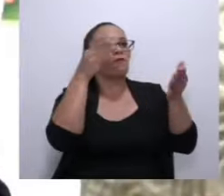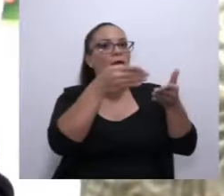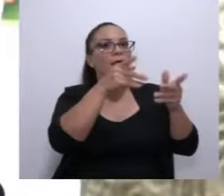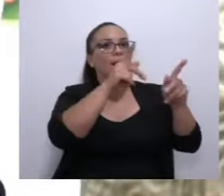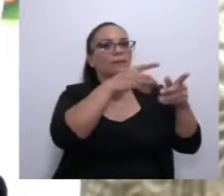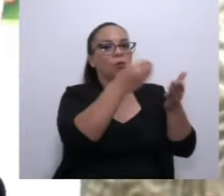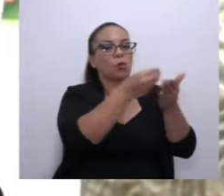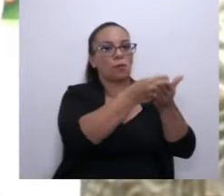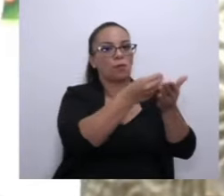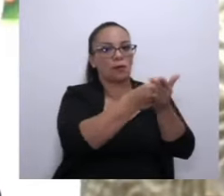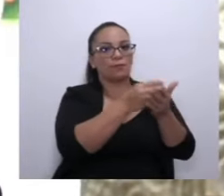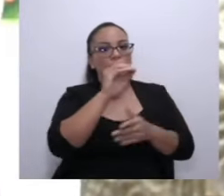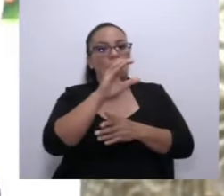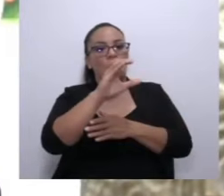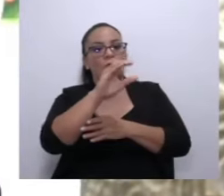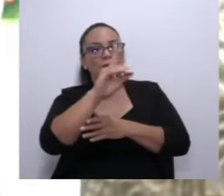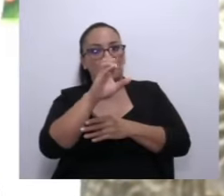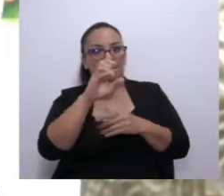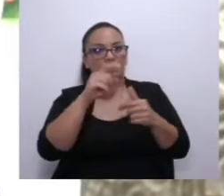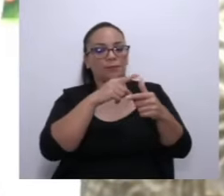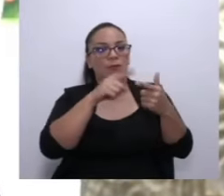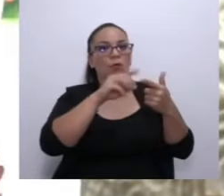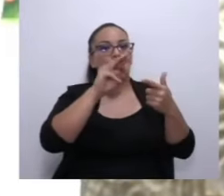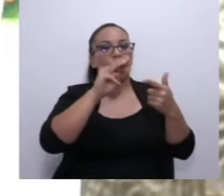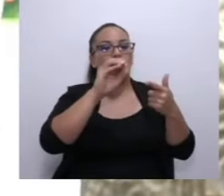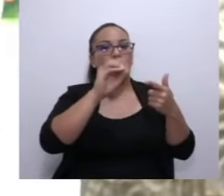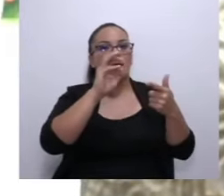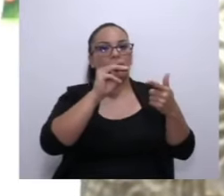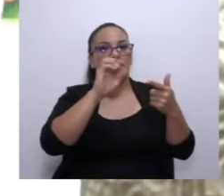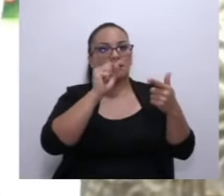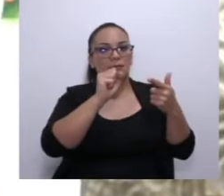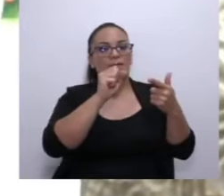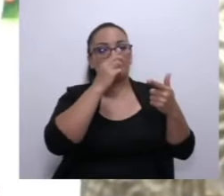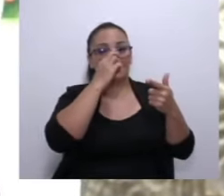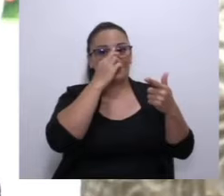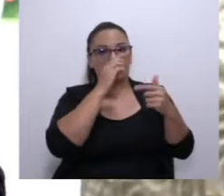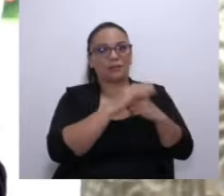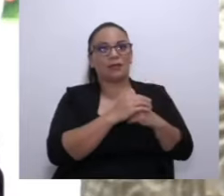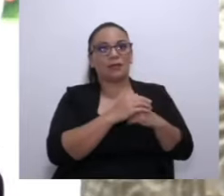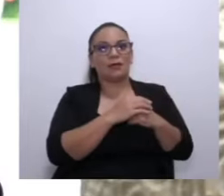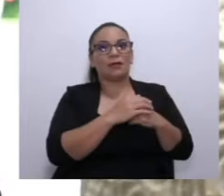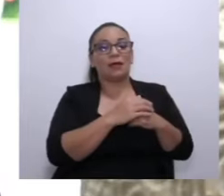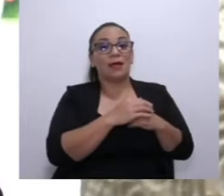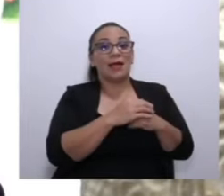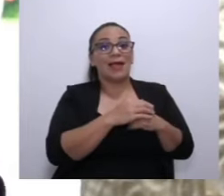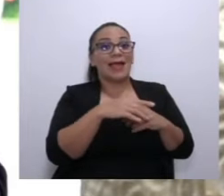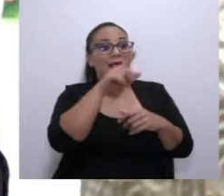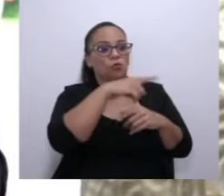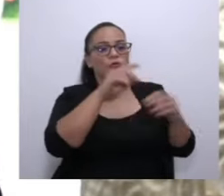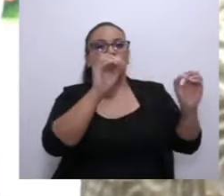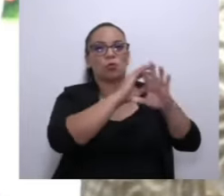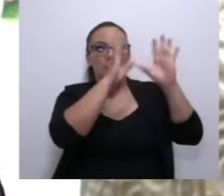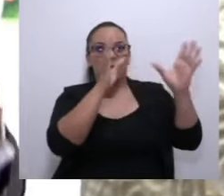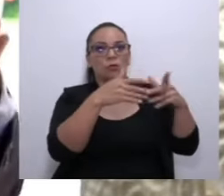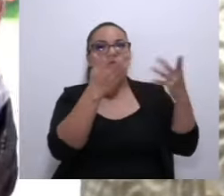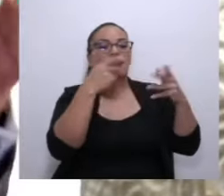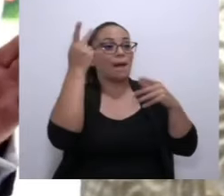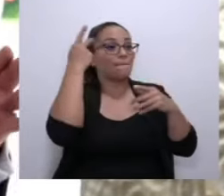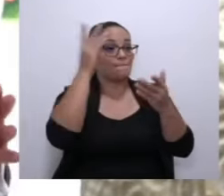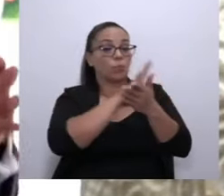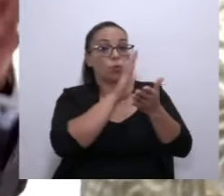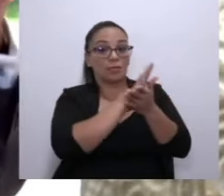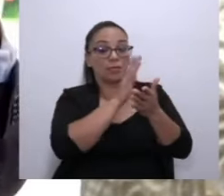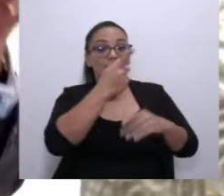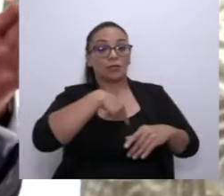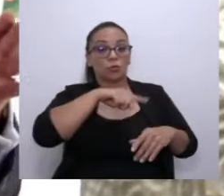la OCDE como la OMC, la Organización Mundial de Comercio y la Organización de Cooperación de Desarrollo Económico han sido claros en que la política que